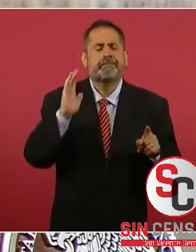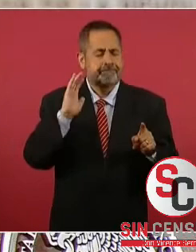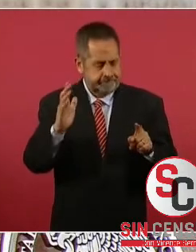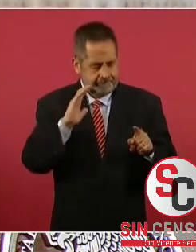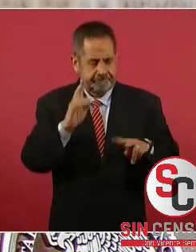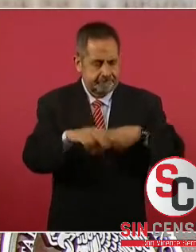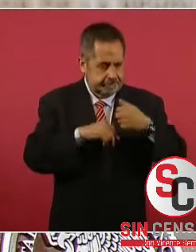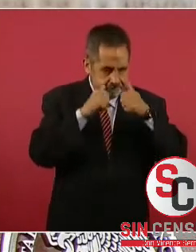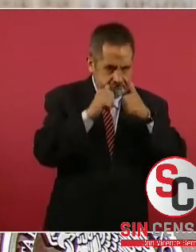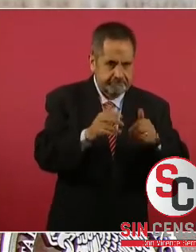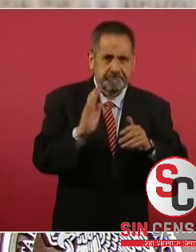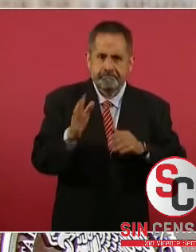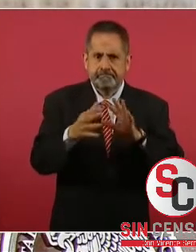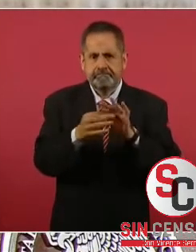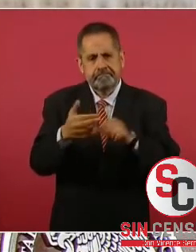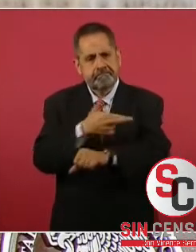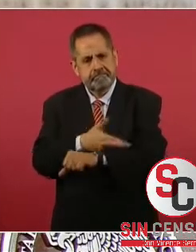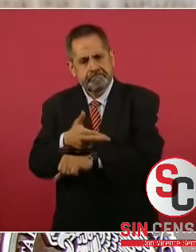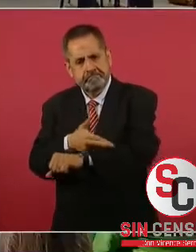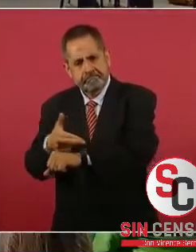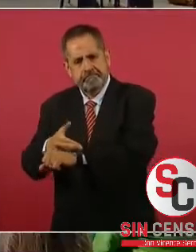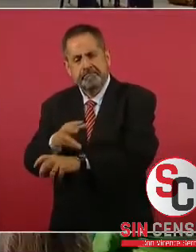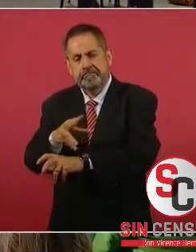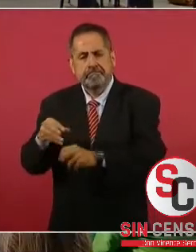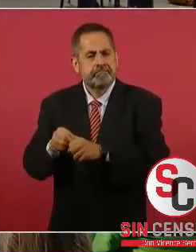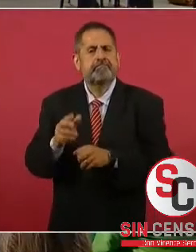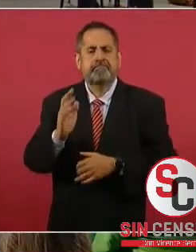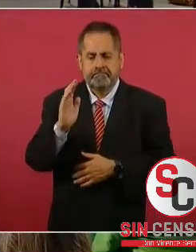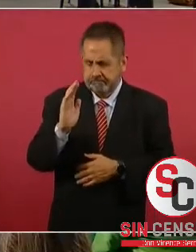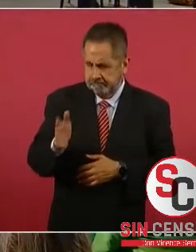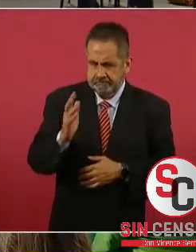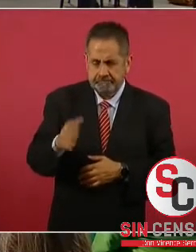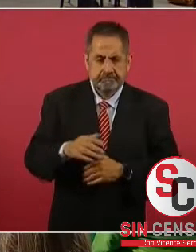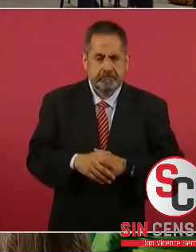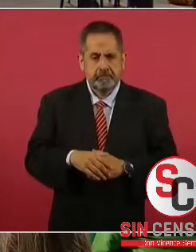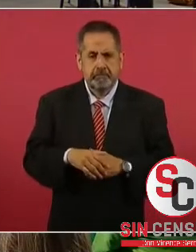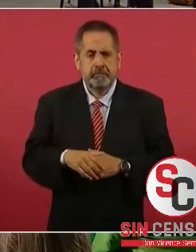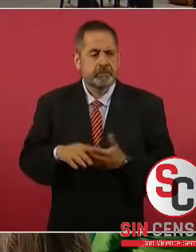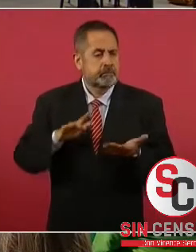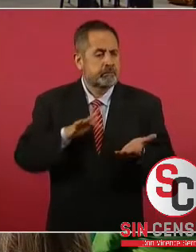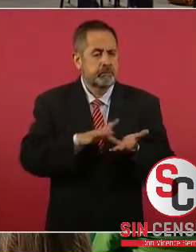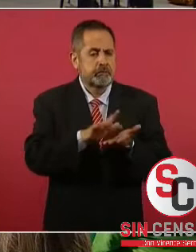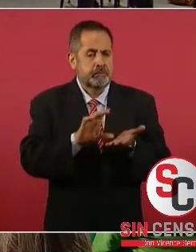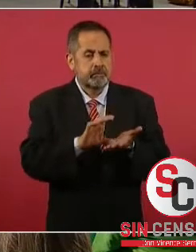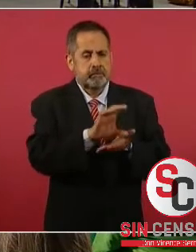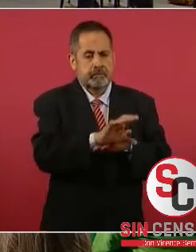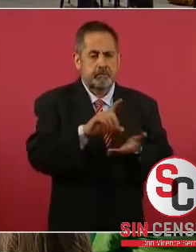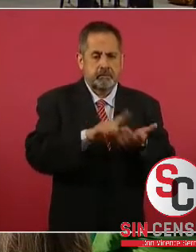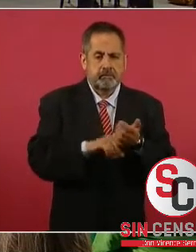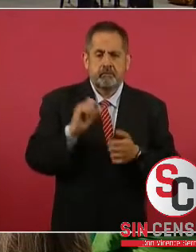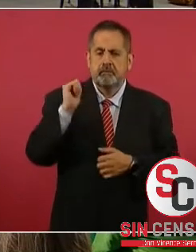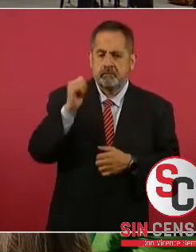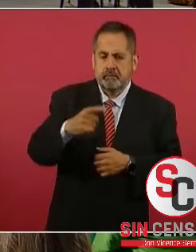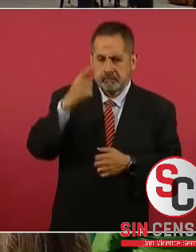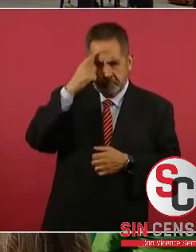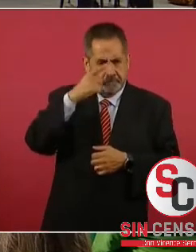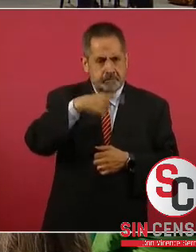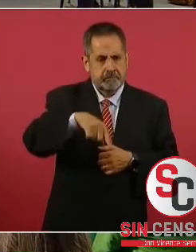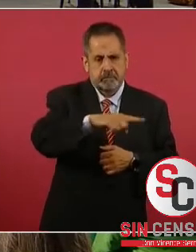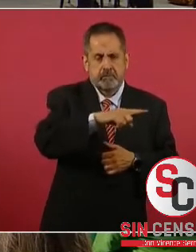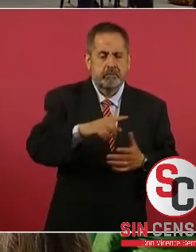se está tramitando un apoyo que les corresponde.